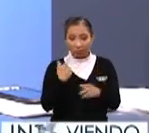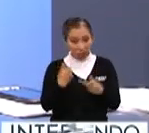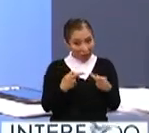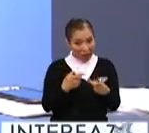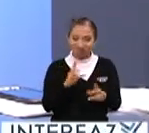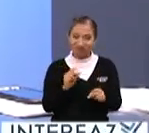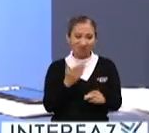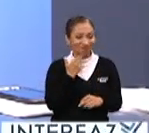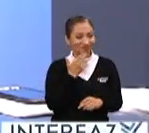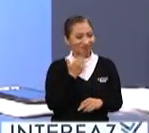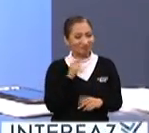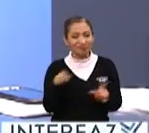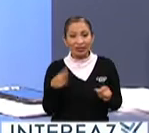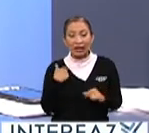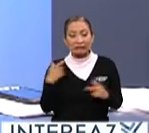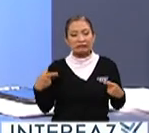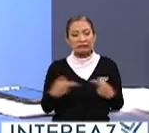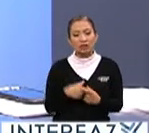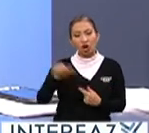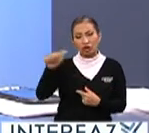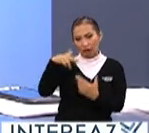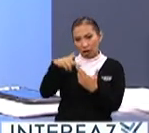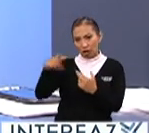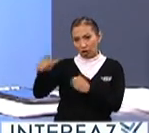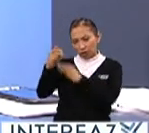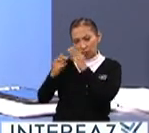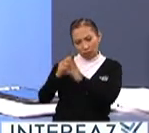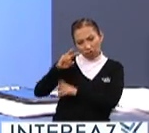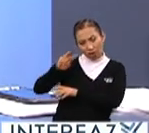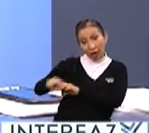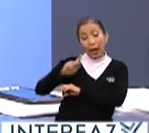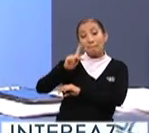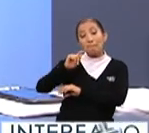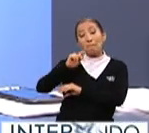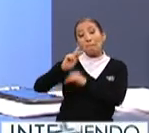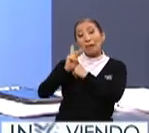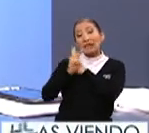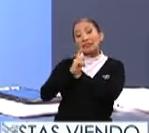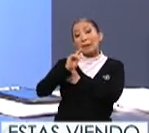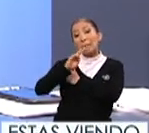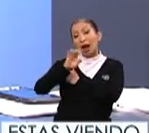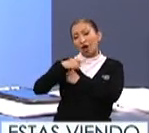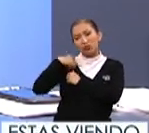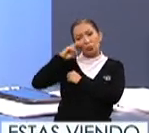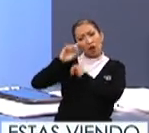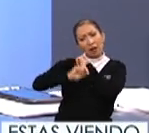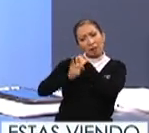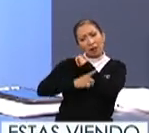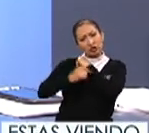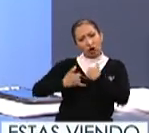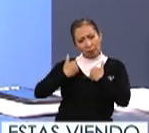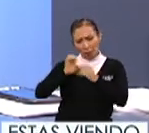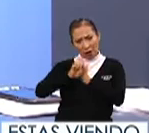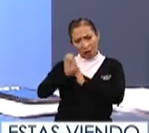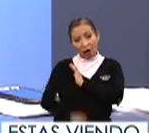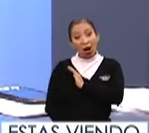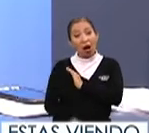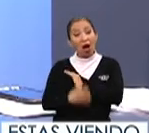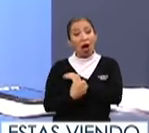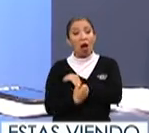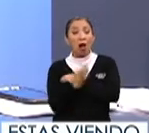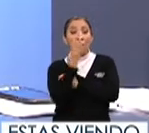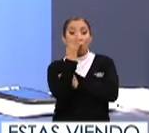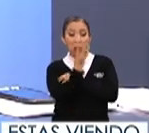planeados. La situación contrasta con otras regiones del planeta. En los Países Bajos, la tasa de embarazos en adolescentes, por ejemplo, es de solo